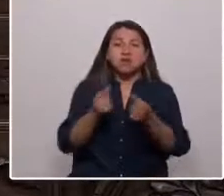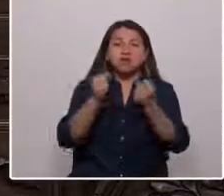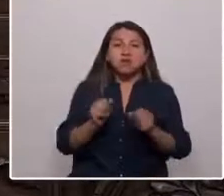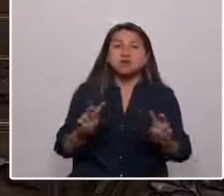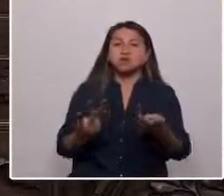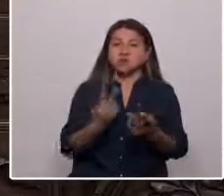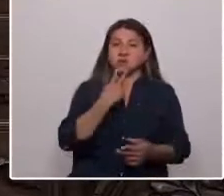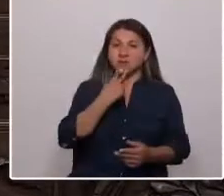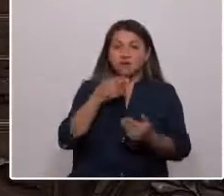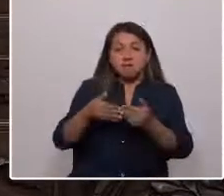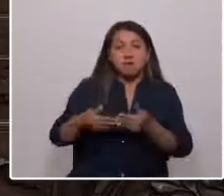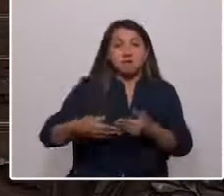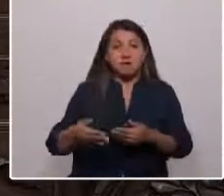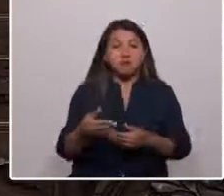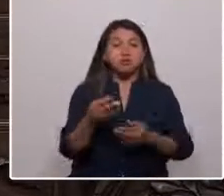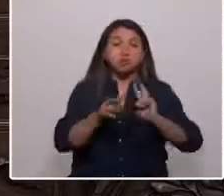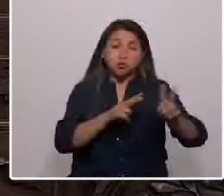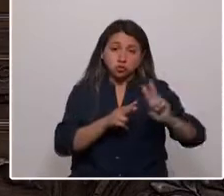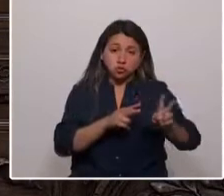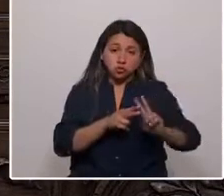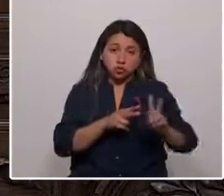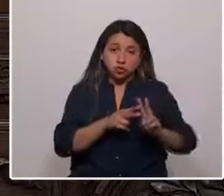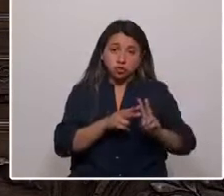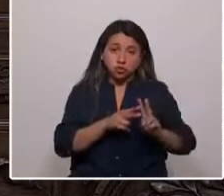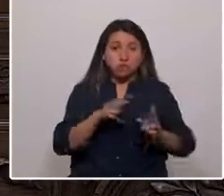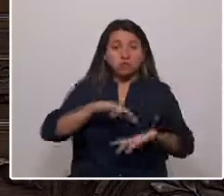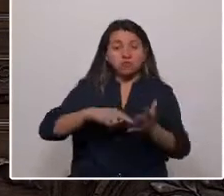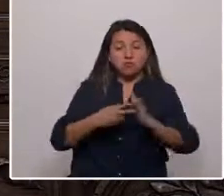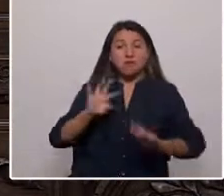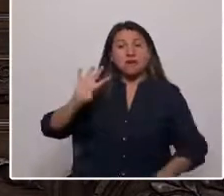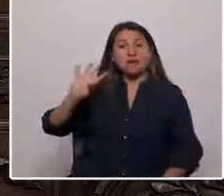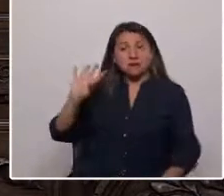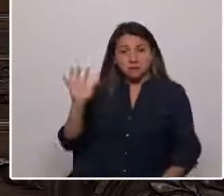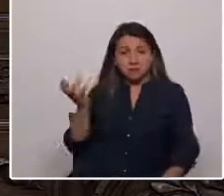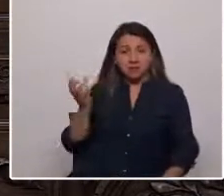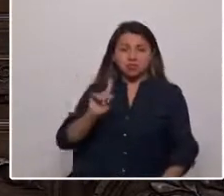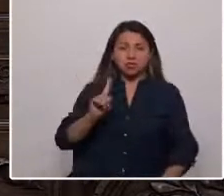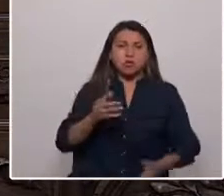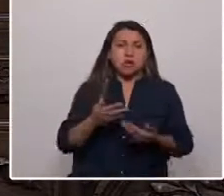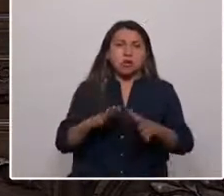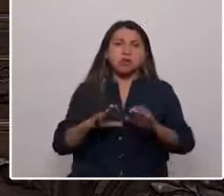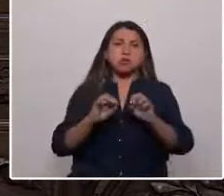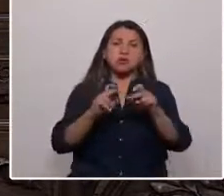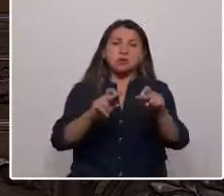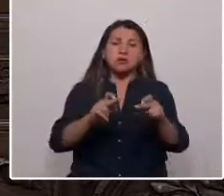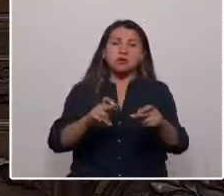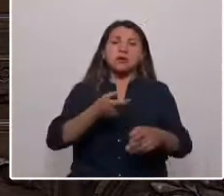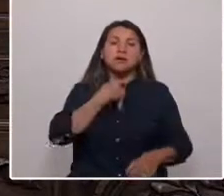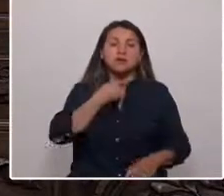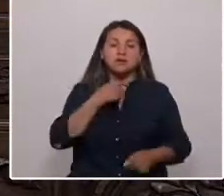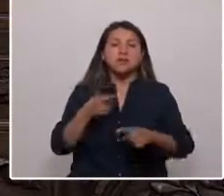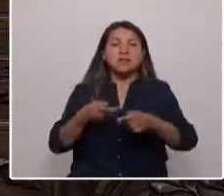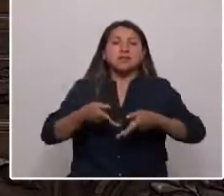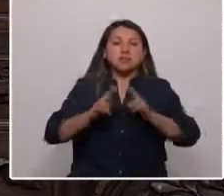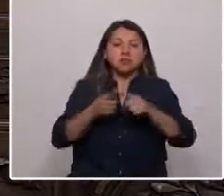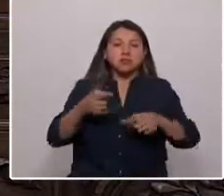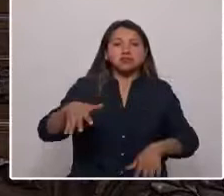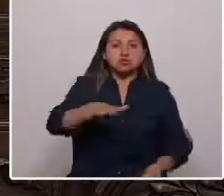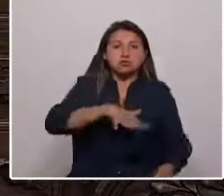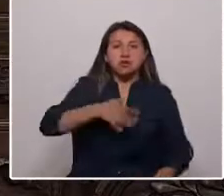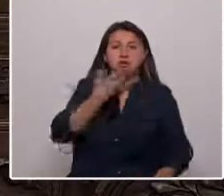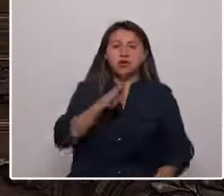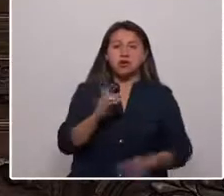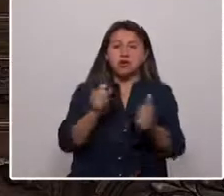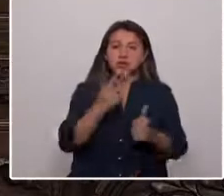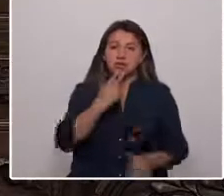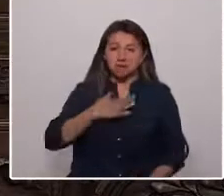no solo carecen de soluciones para la emergencia climática, sino que hipotecan cualquier posibilidad de garantizar derechos sociales y una mejor calidad de